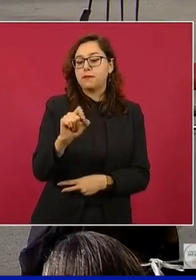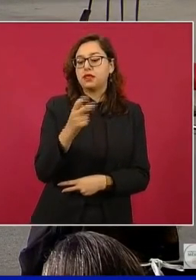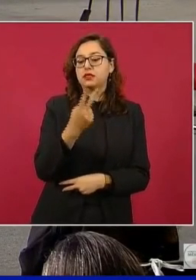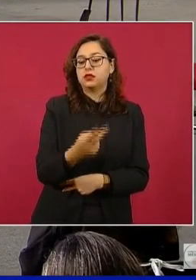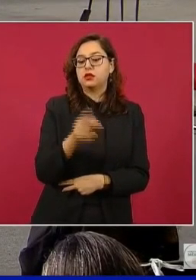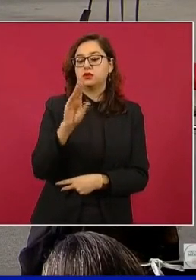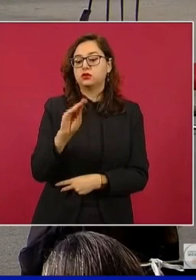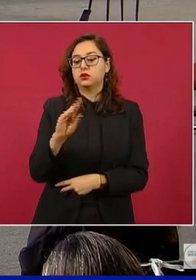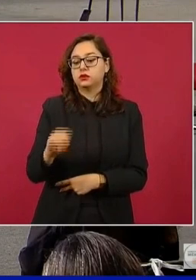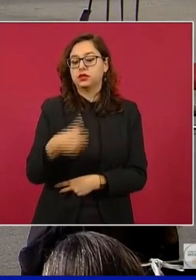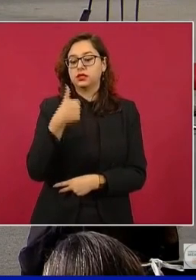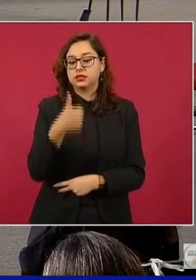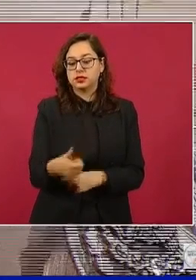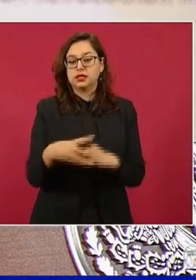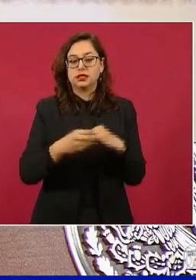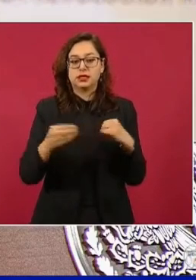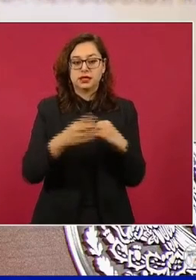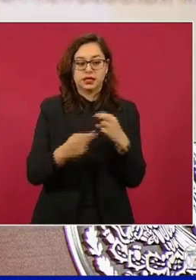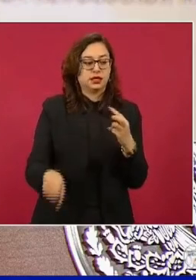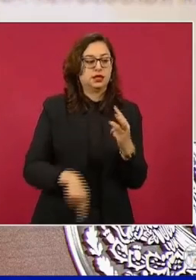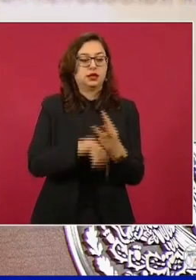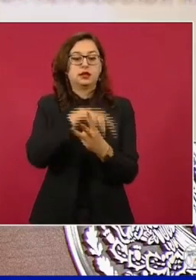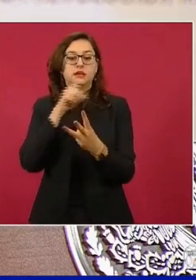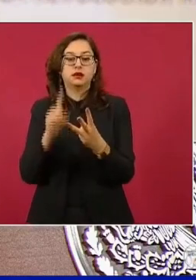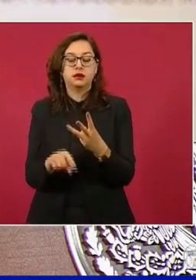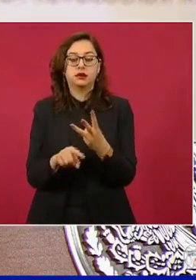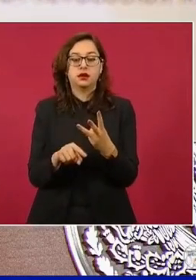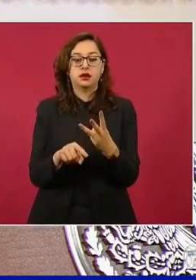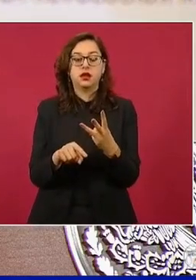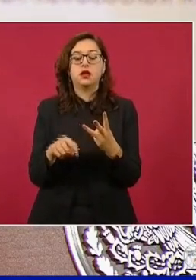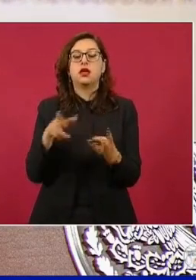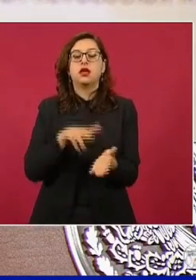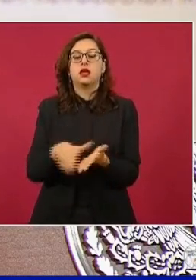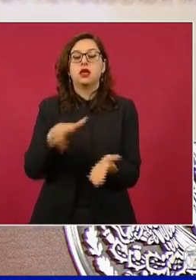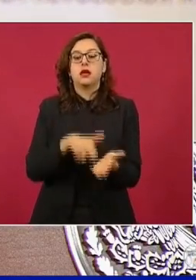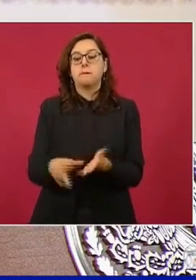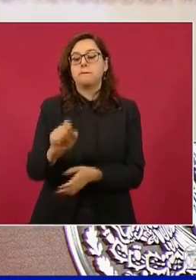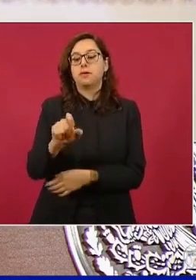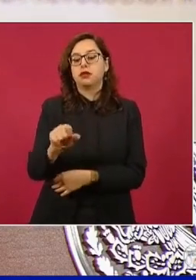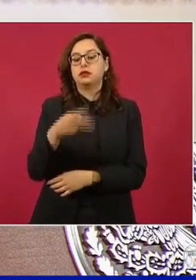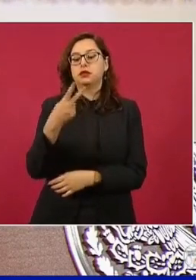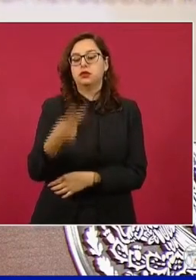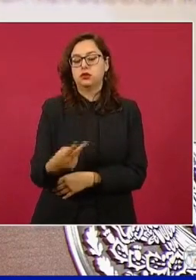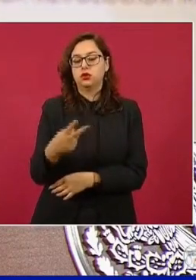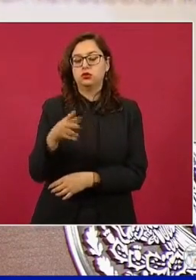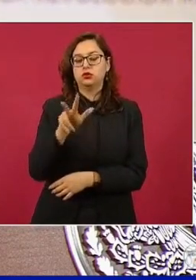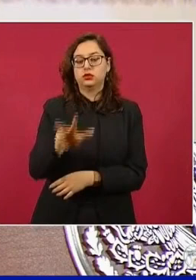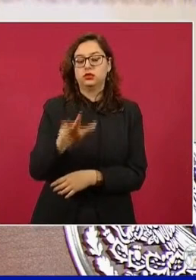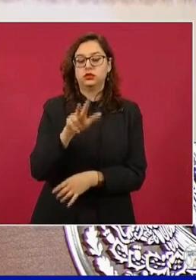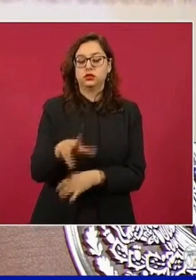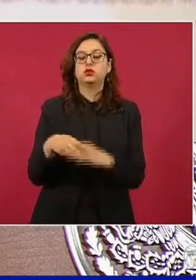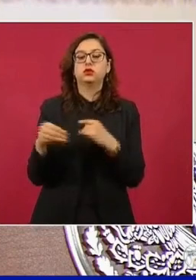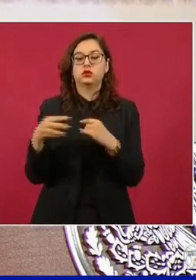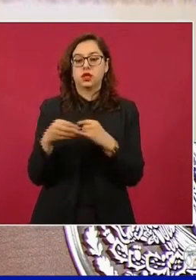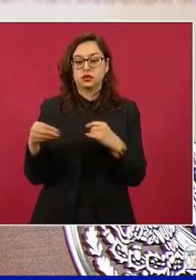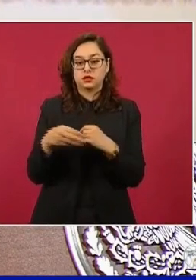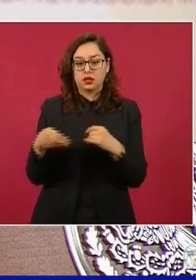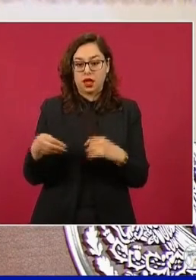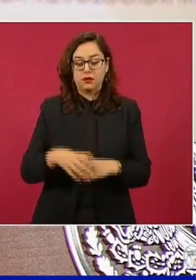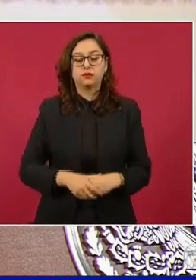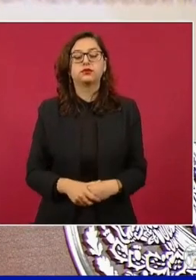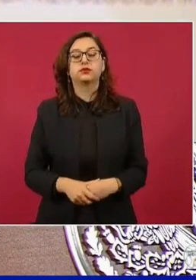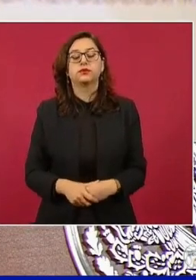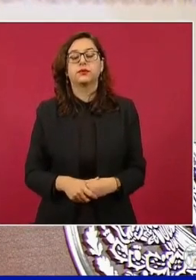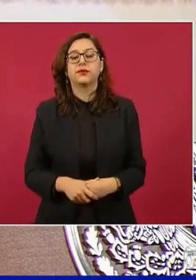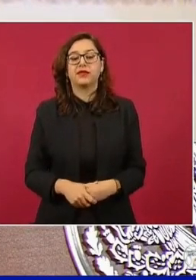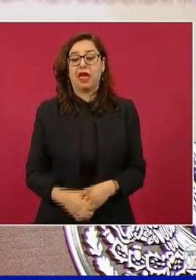pesos con 96 centavos y el promedio del diésel 22 pesos con 18 centavos. Las